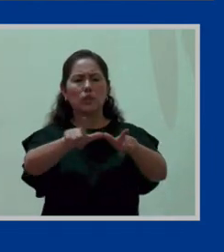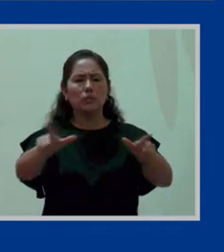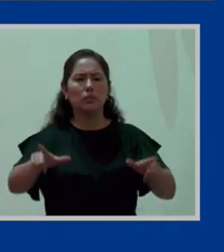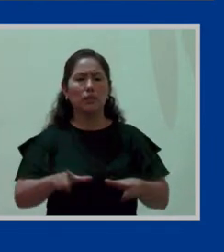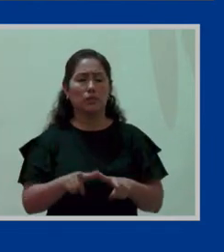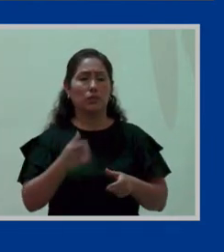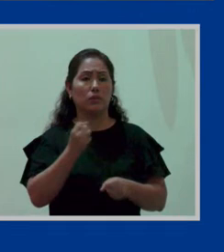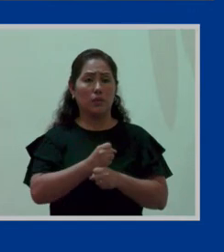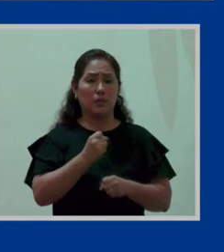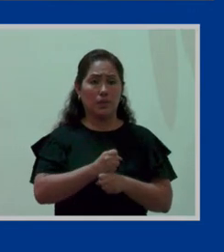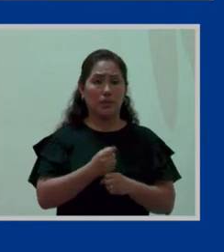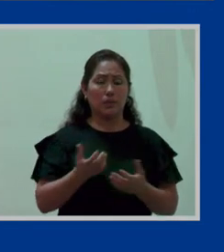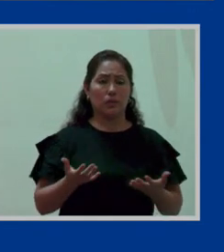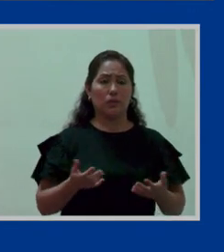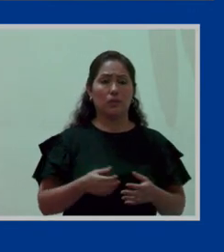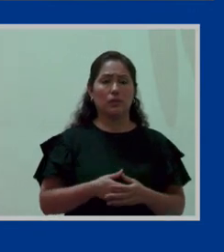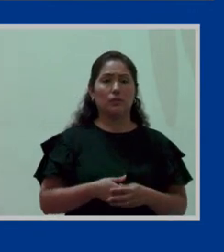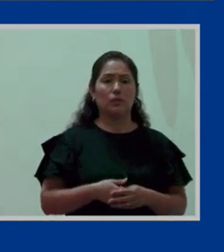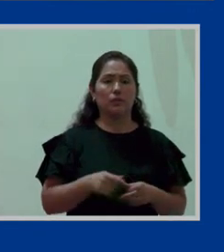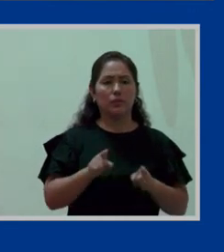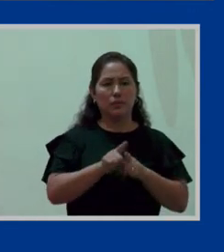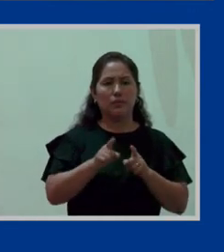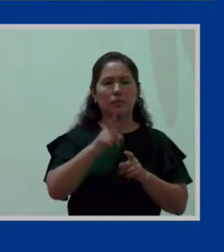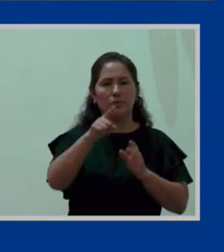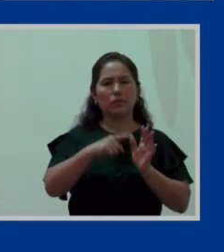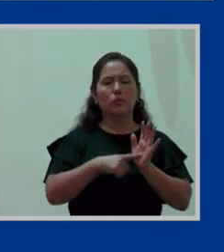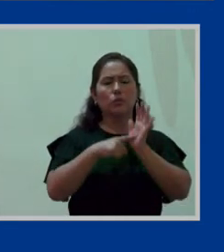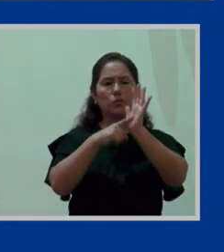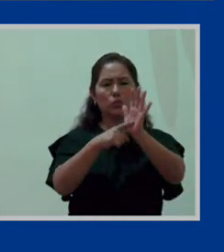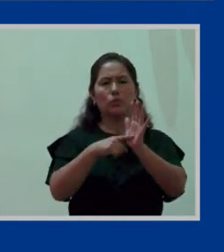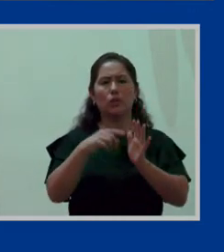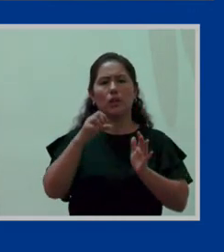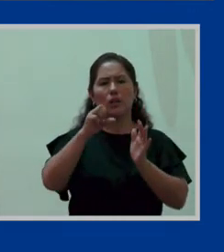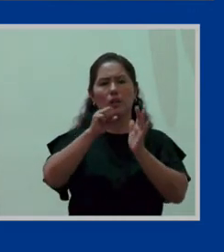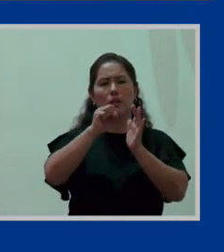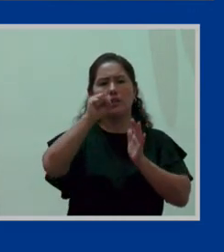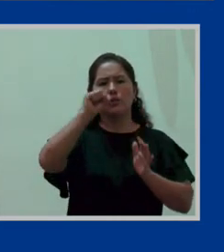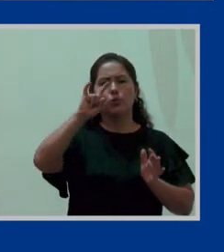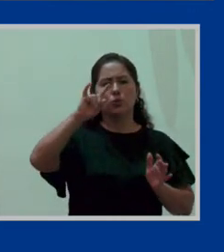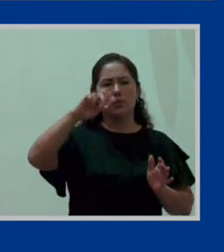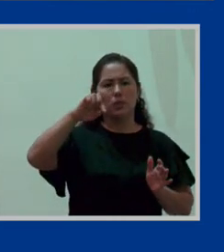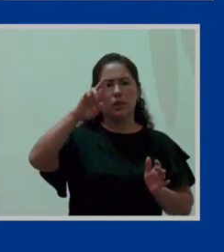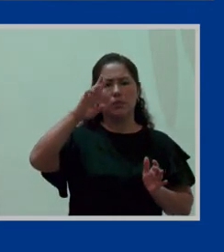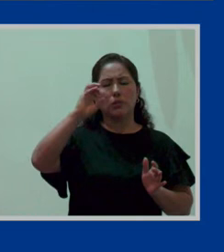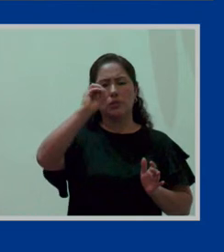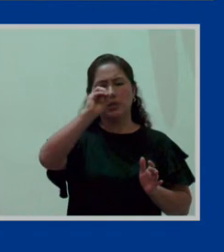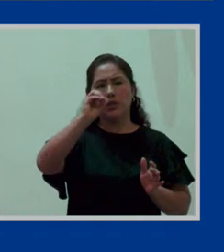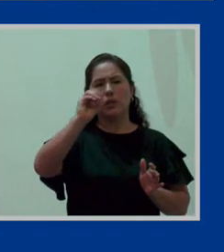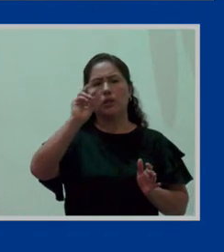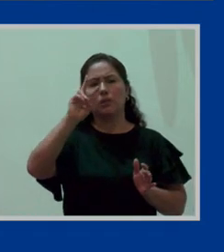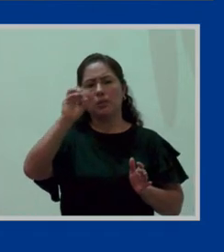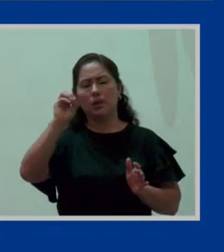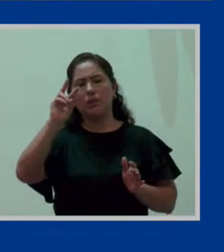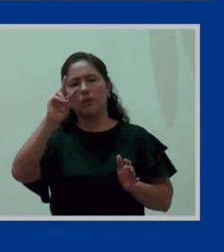Y sobre todo, en las condiciones que señala el Decreto Supremo 023-2021-MIM.